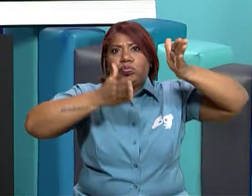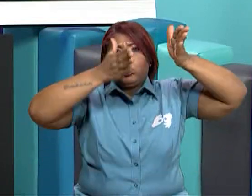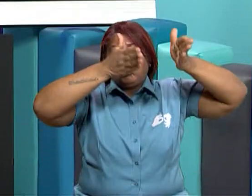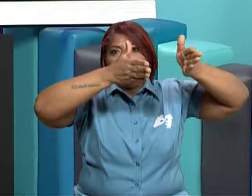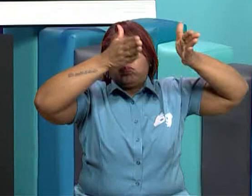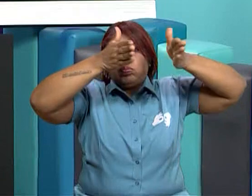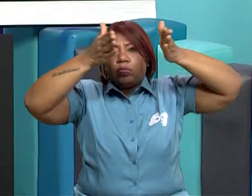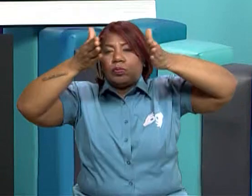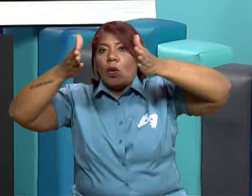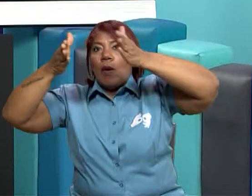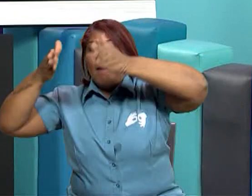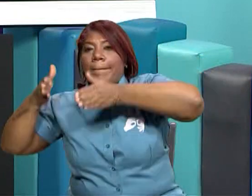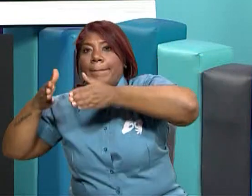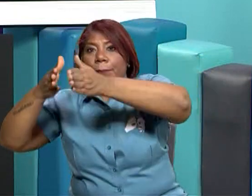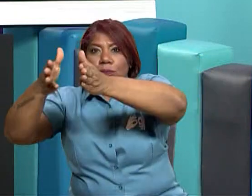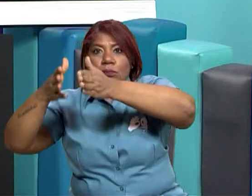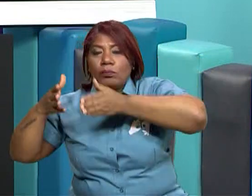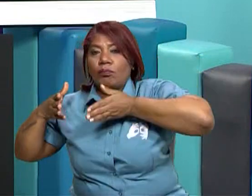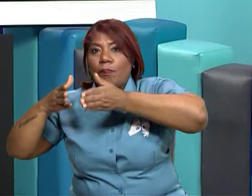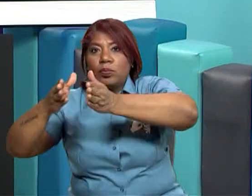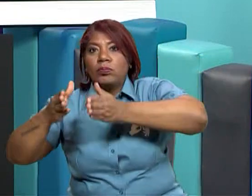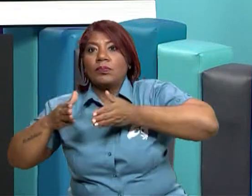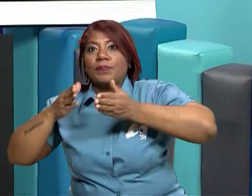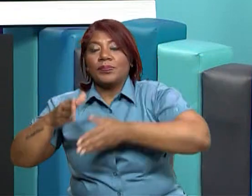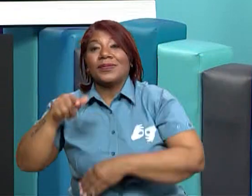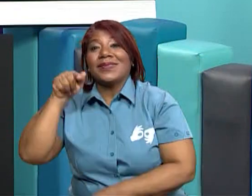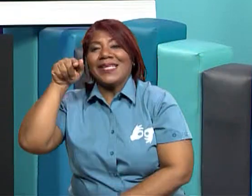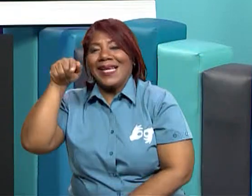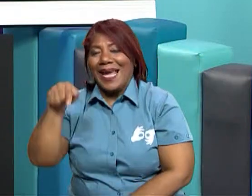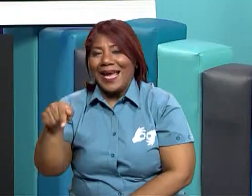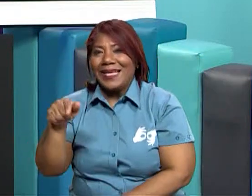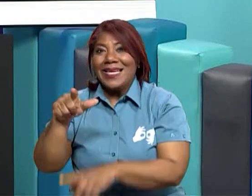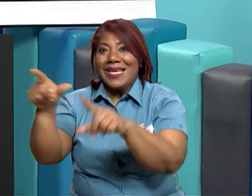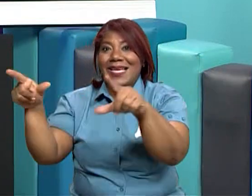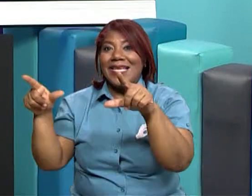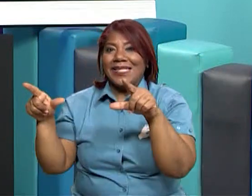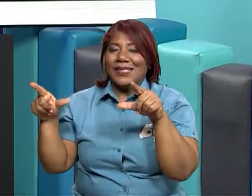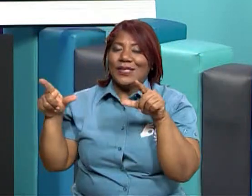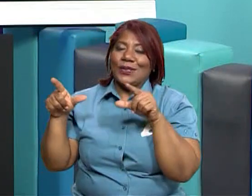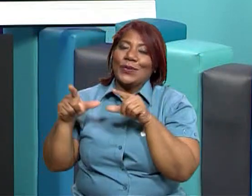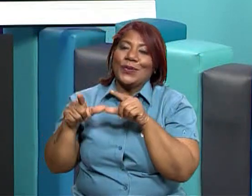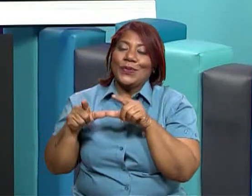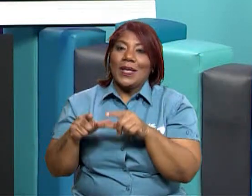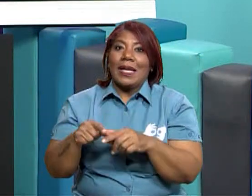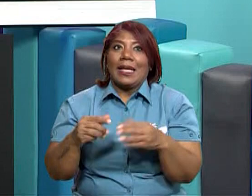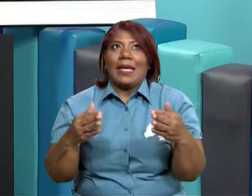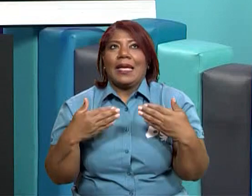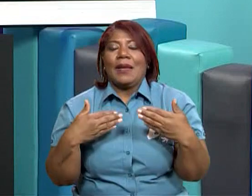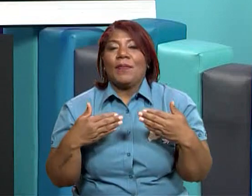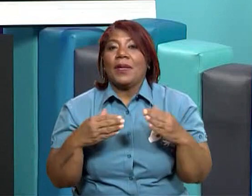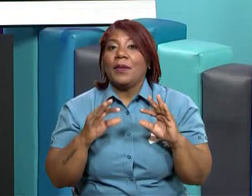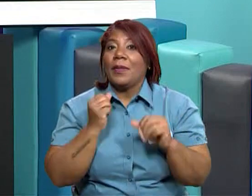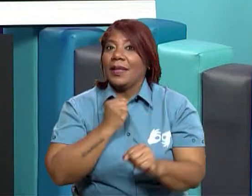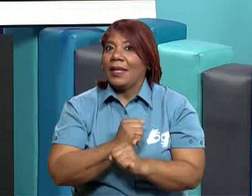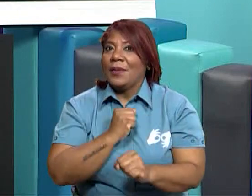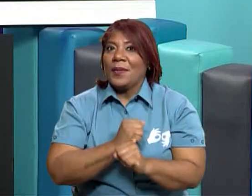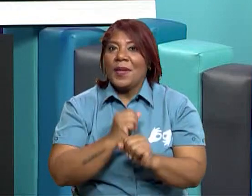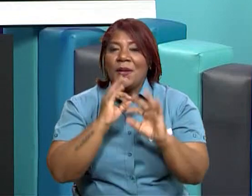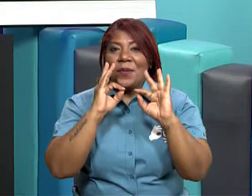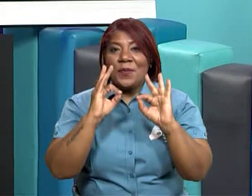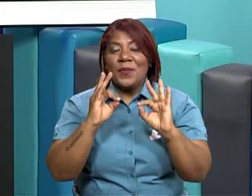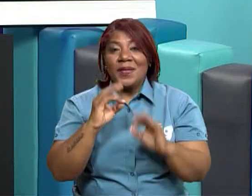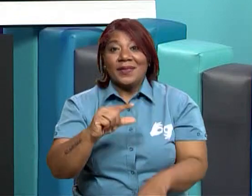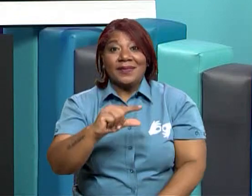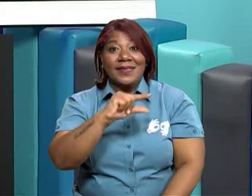mueve es muchos contenedores en sus barcos, entonces necesitamos puertos para que se puedan desarrollar. Y la zona